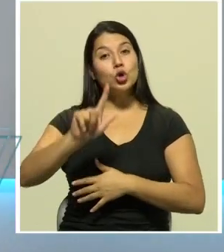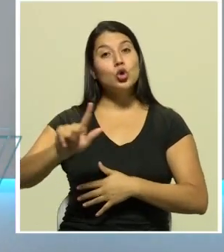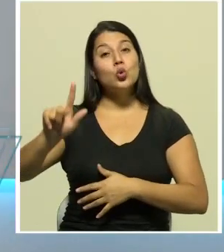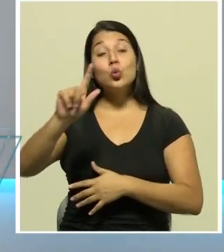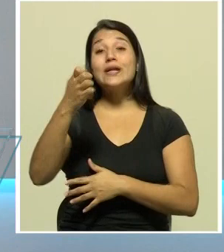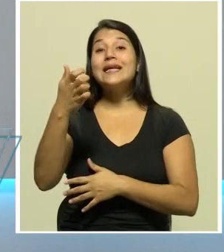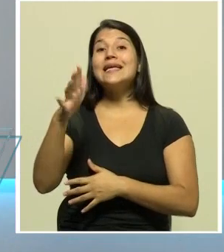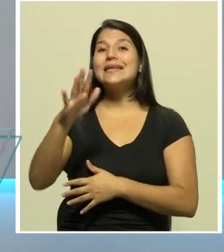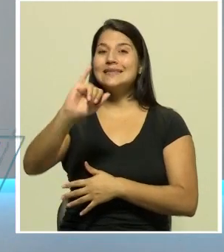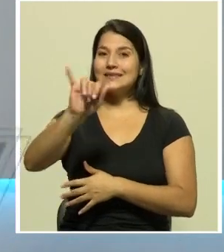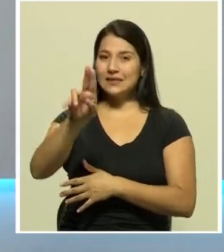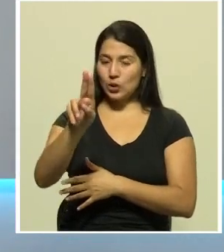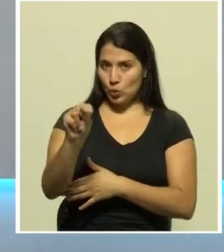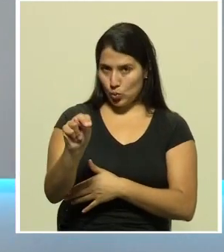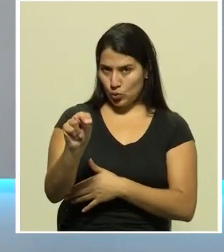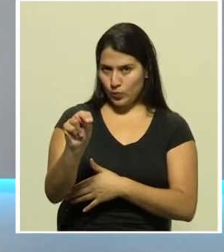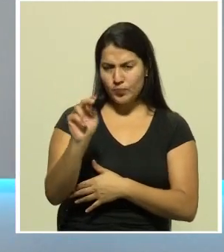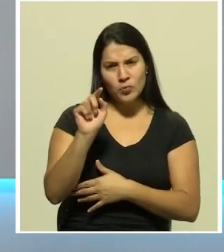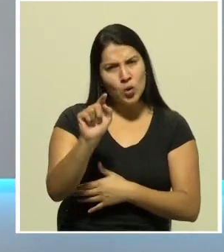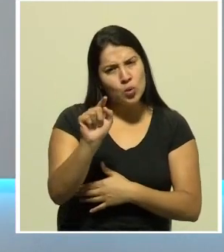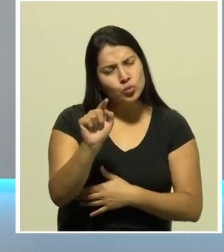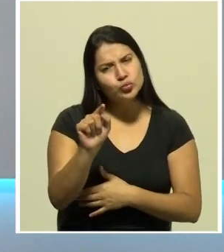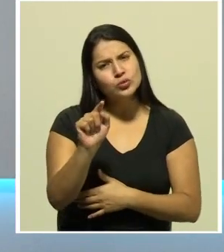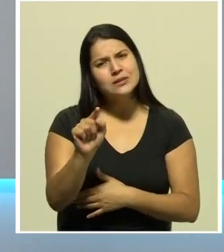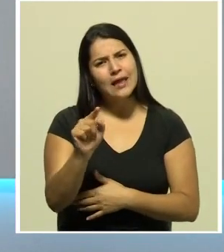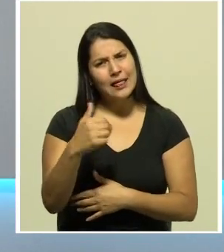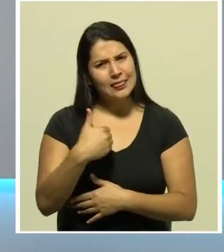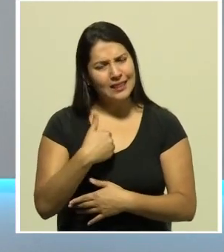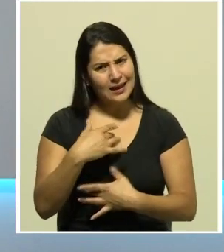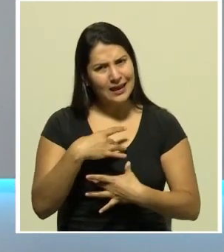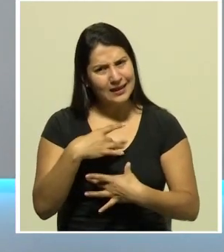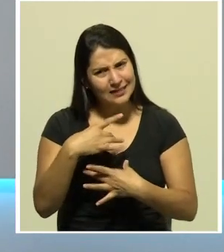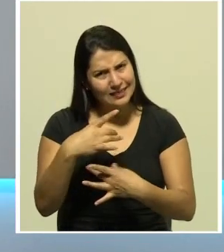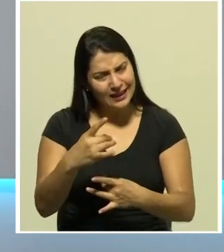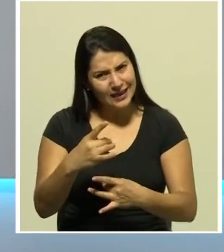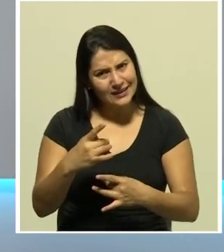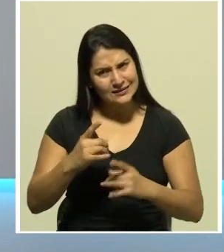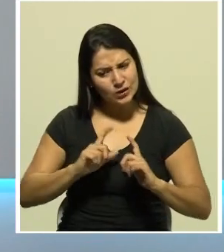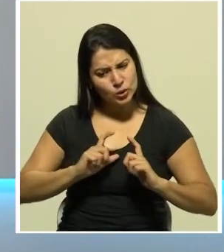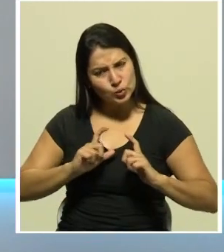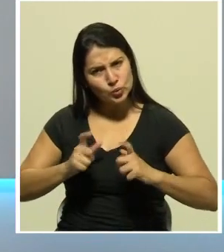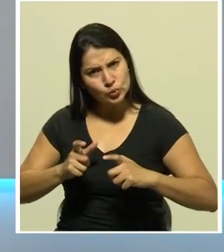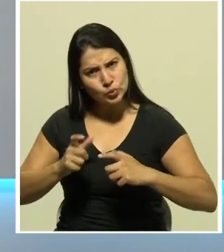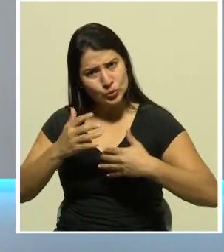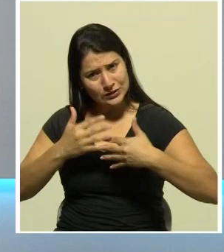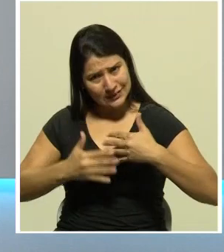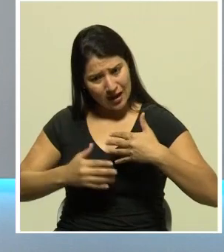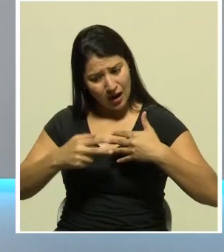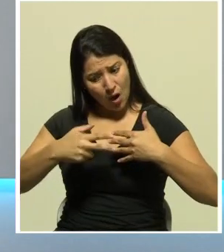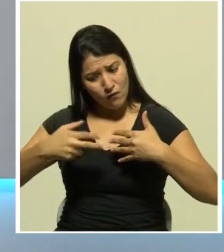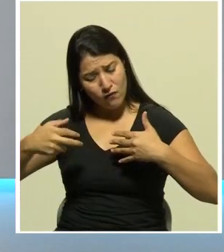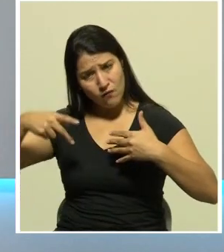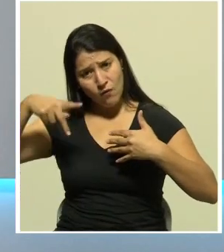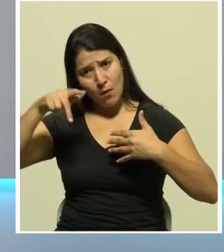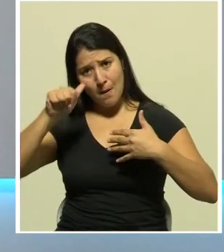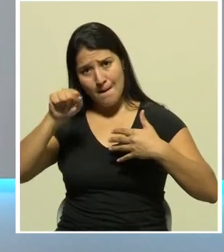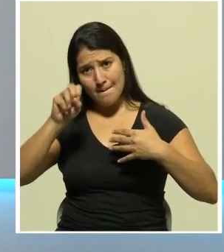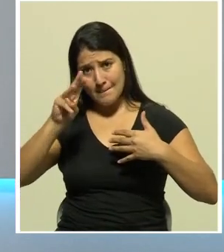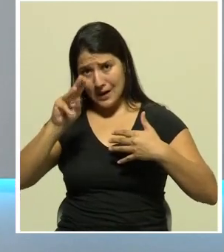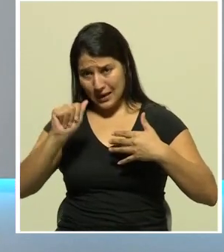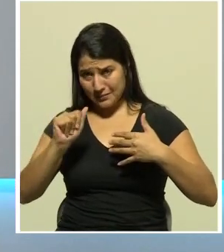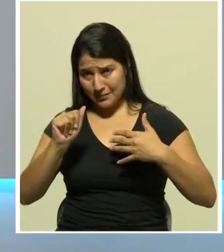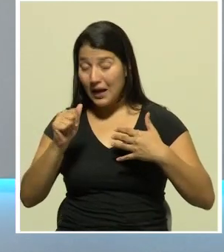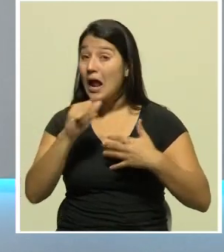junio. Y es que, bueno, es usted una de las personas interesadas en donar plasma, la Caja Costarricense de Seguro Social, ya ha